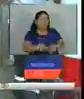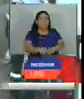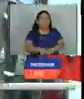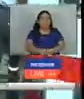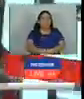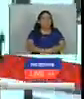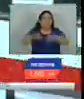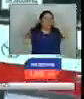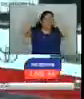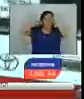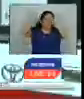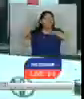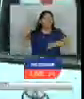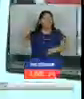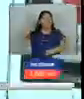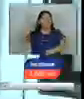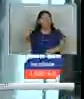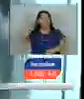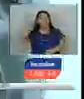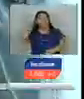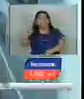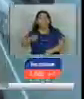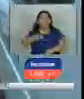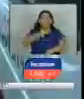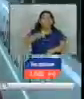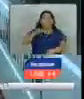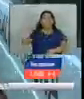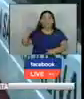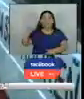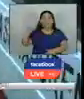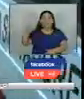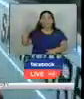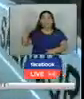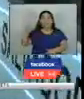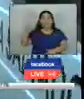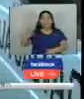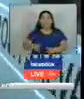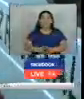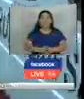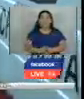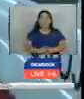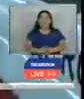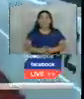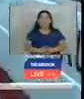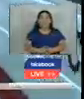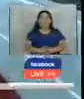Con imágenes de Ricardo Tobar Aldair Tadeo Noticiero Hechos